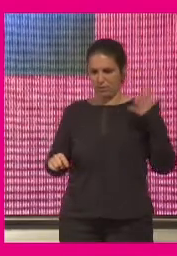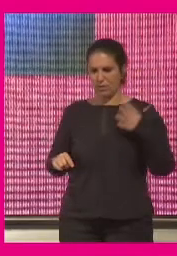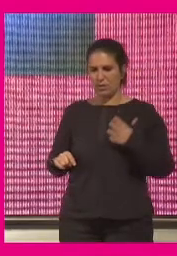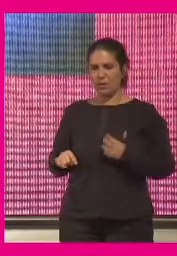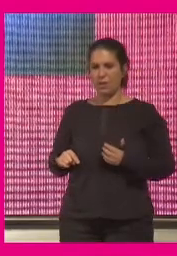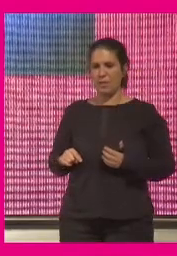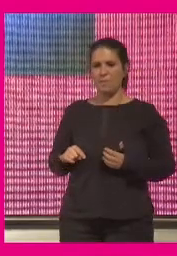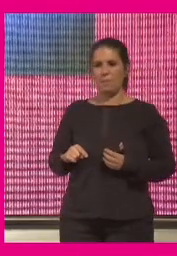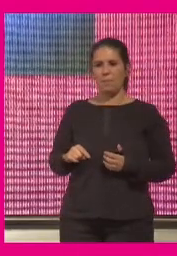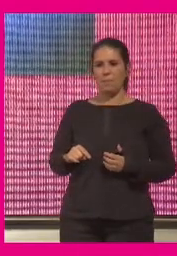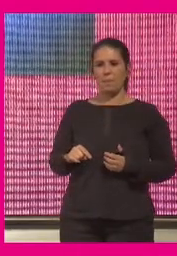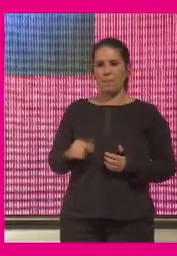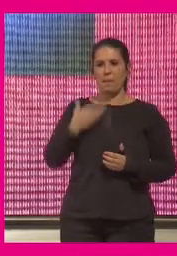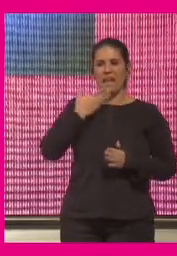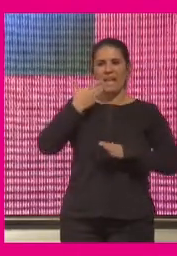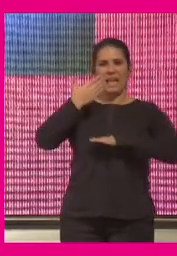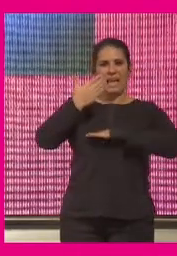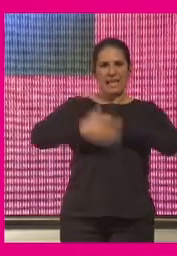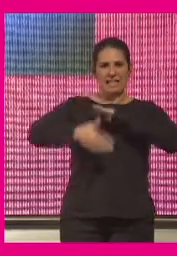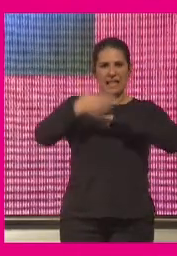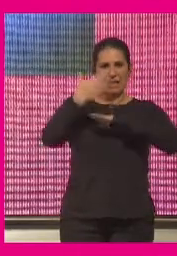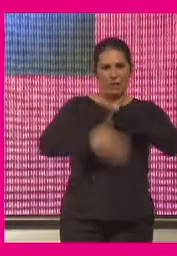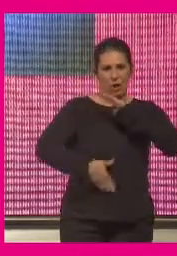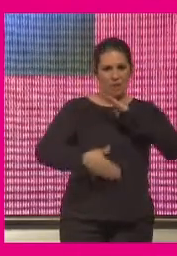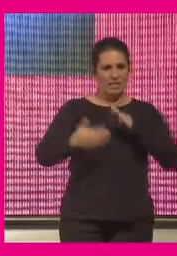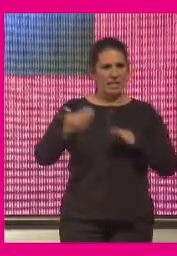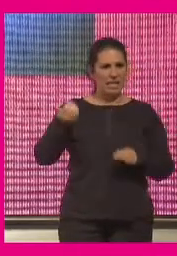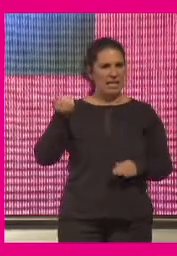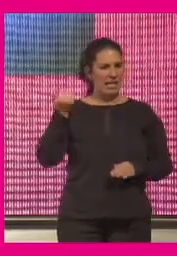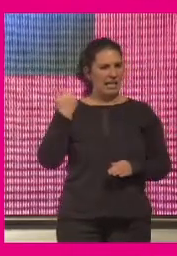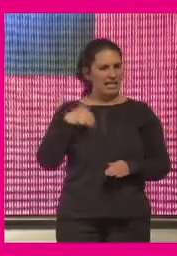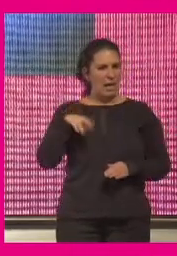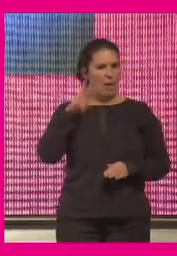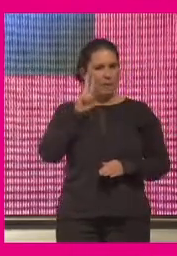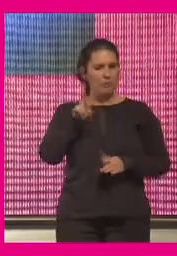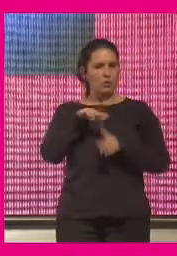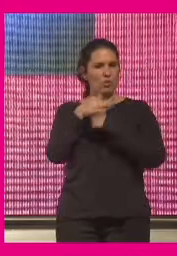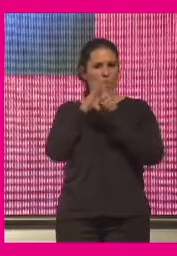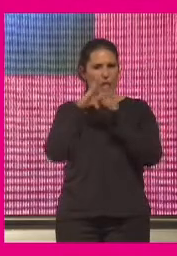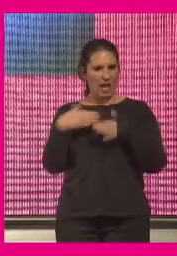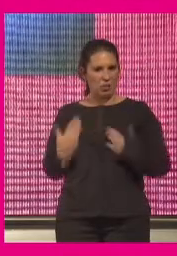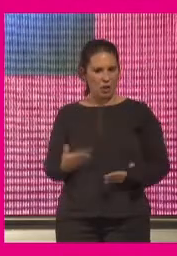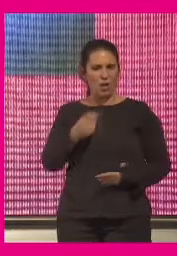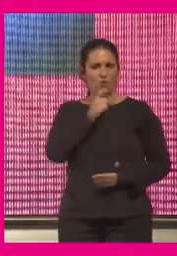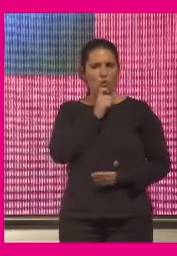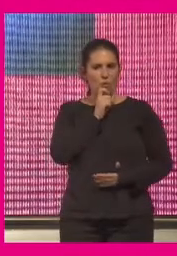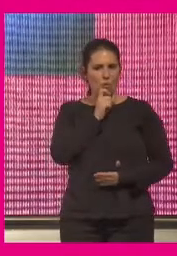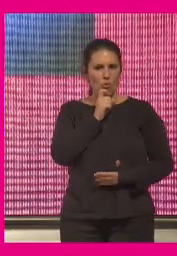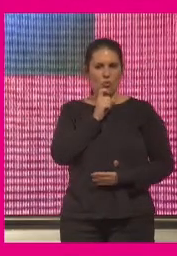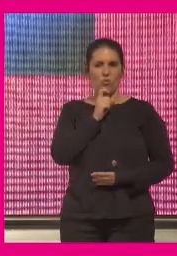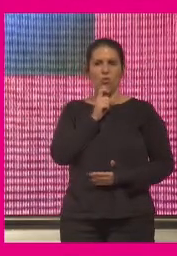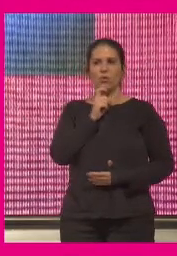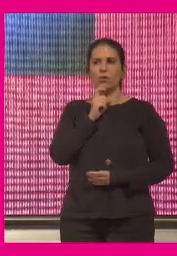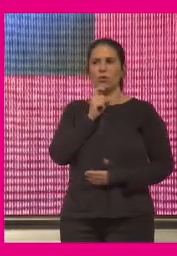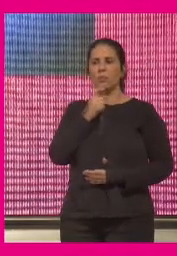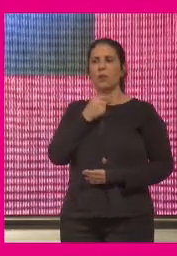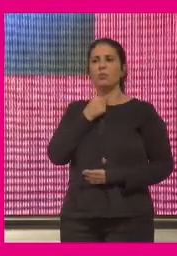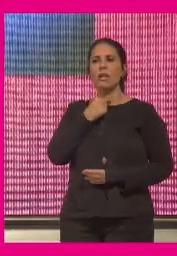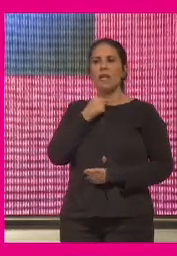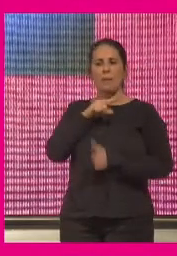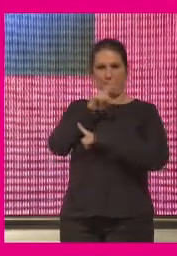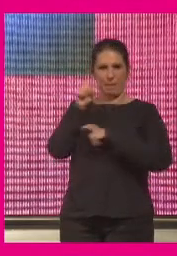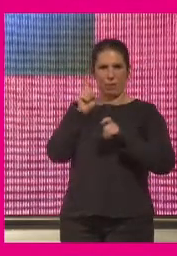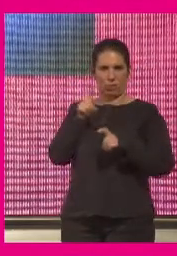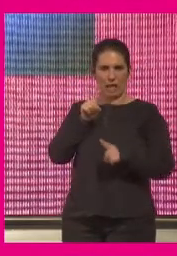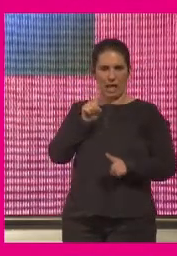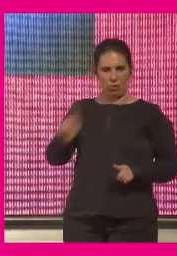nosotros a la luz de las reflexiones que ya podemos sacar sobre lo que está pasando ahora no sobre lo que pensamos que va a pasar me gustaría lanzar la